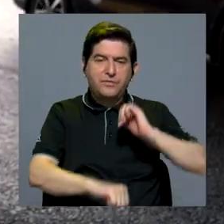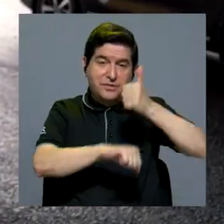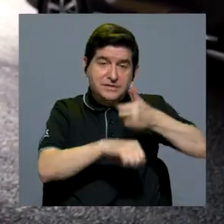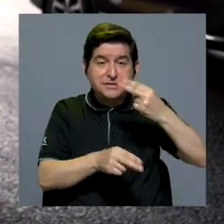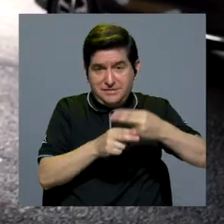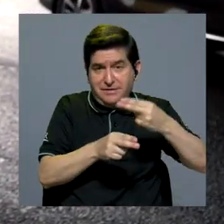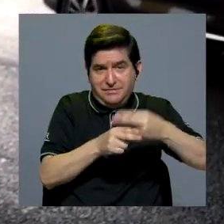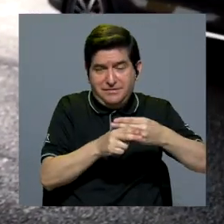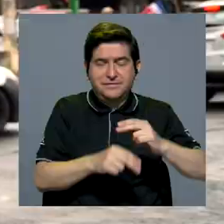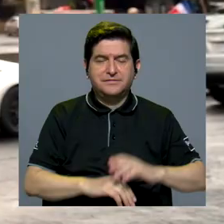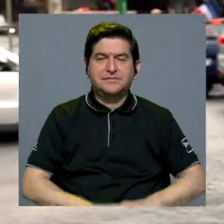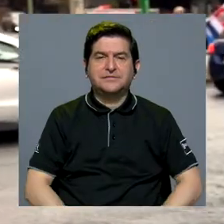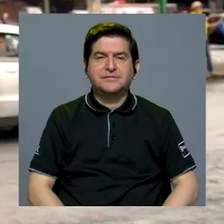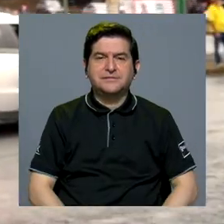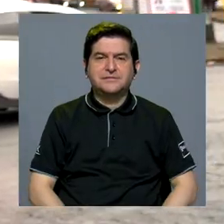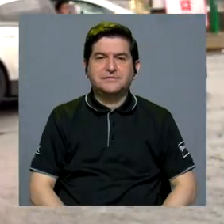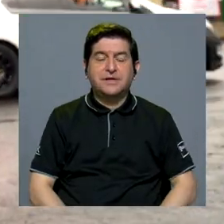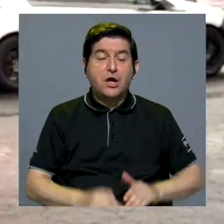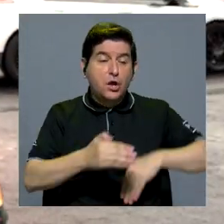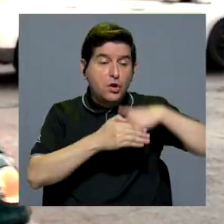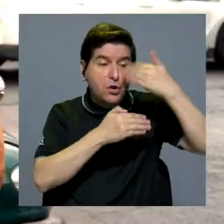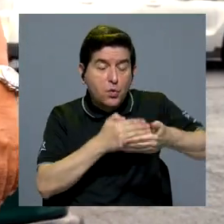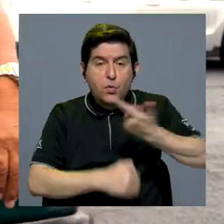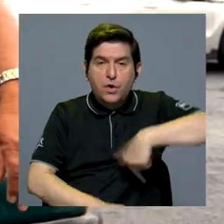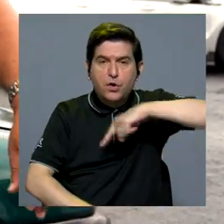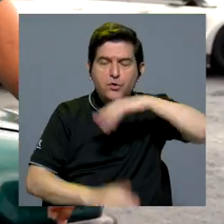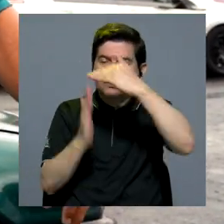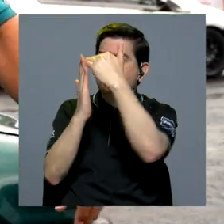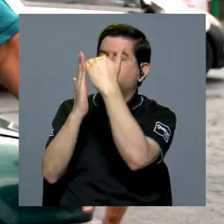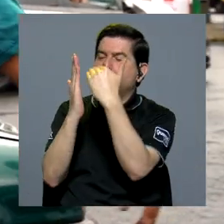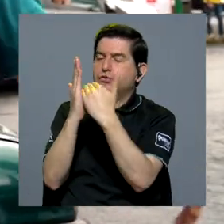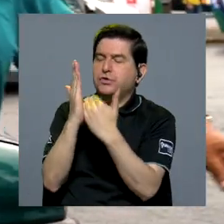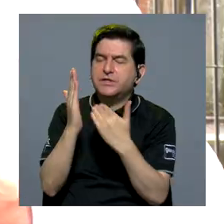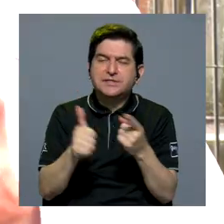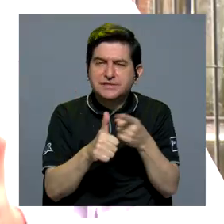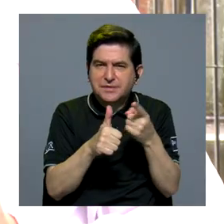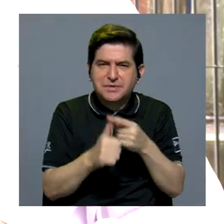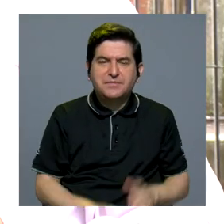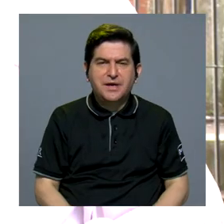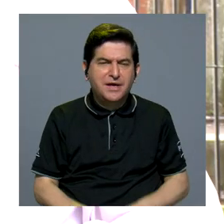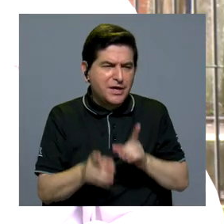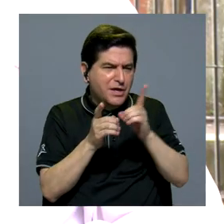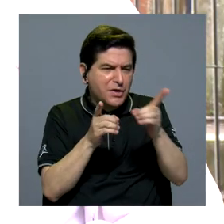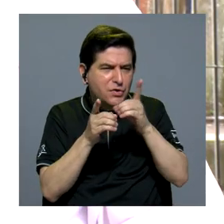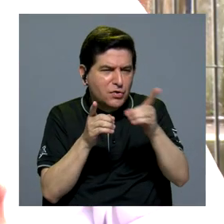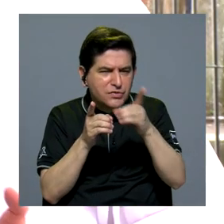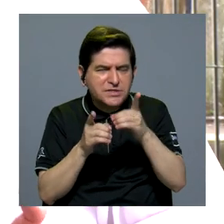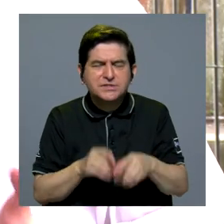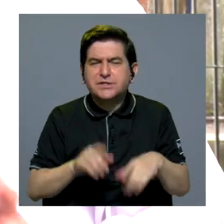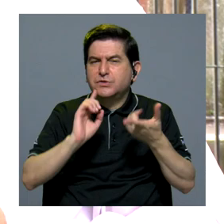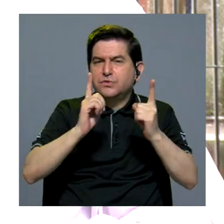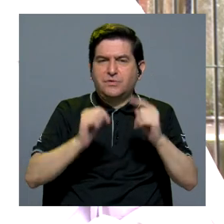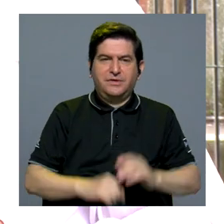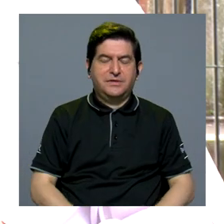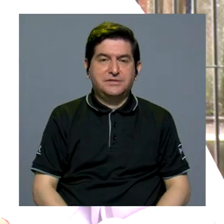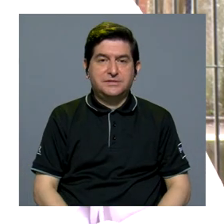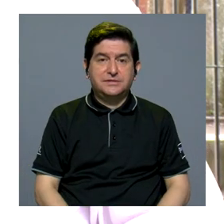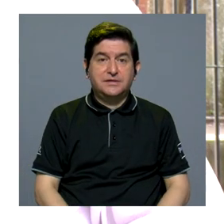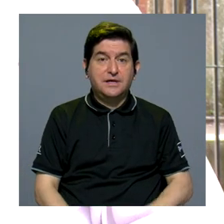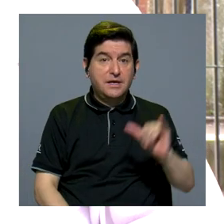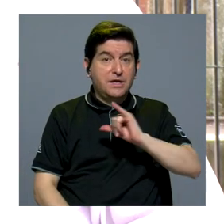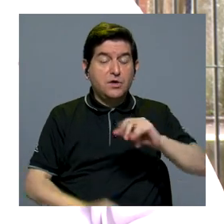digamos, comúnmente se llaman así, para de ahí sacar una lista preliminar de cuáles eran esos distritos de esas zonas. A partir de